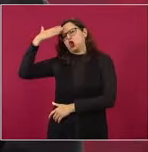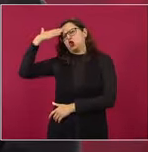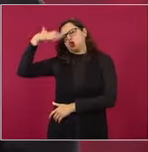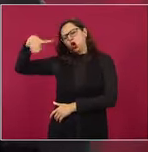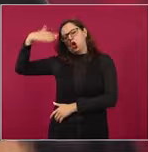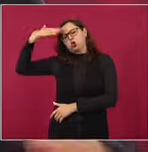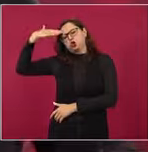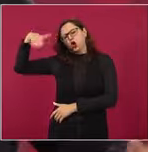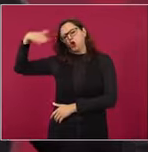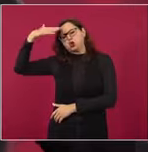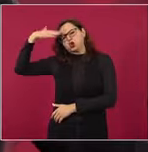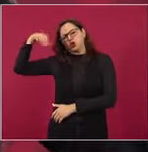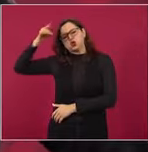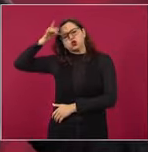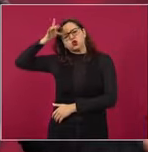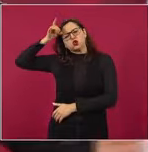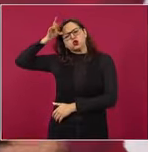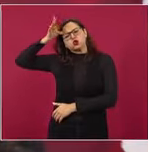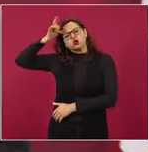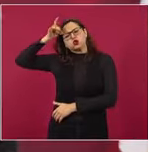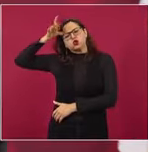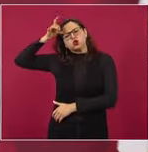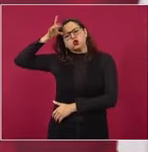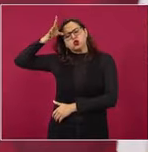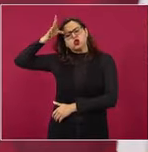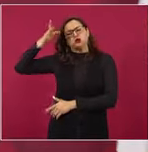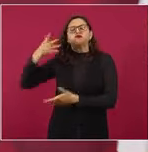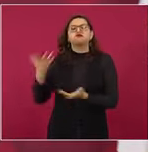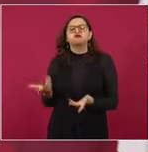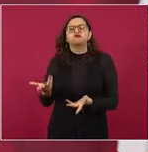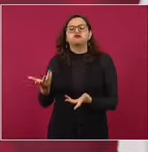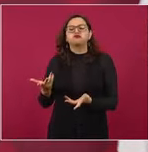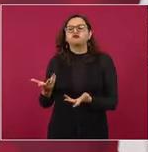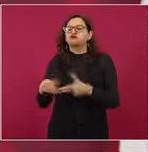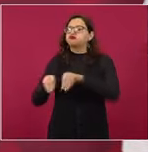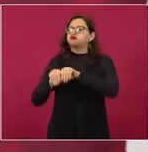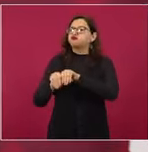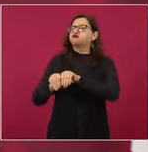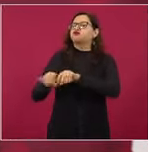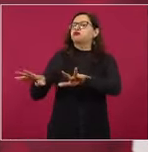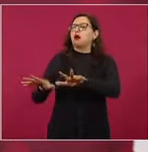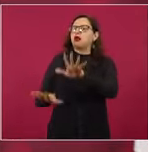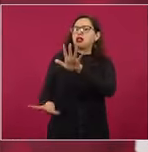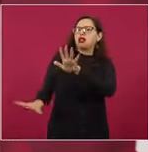y piensan que el resto de la gente